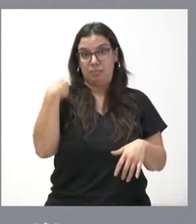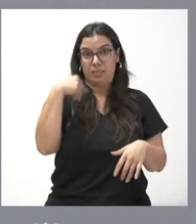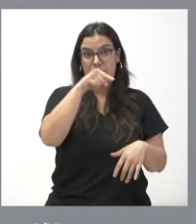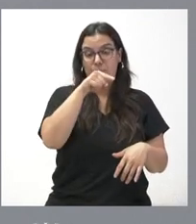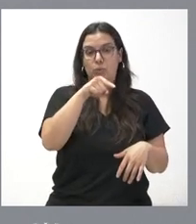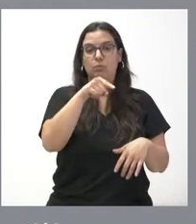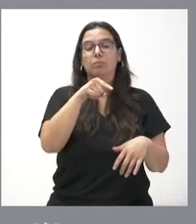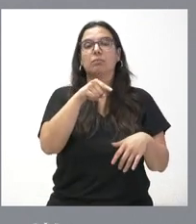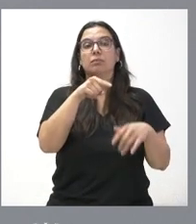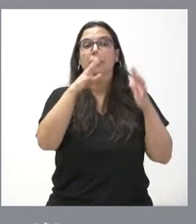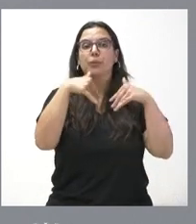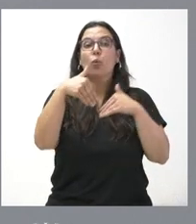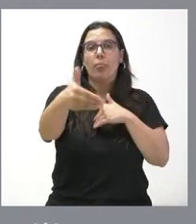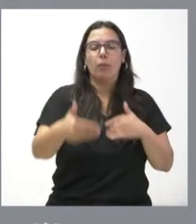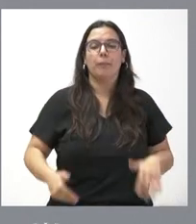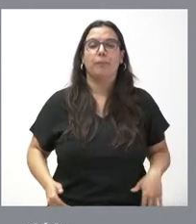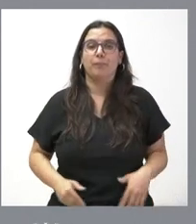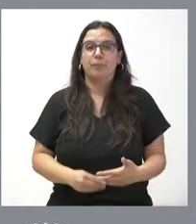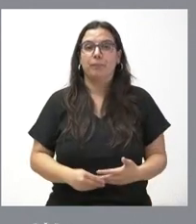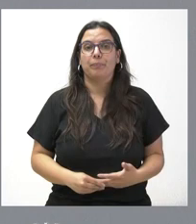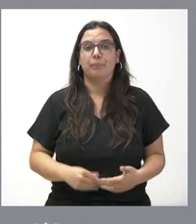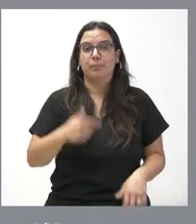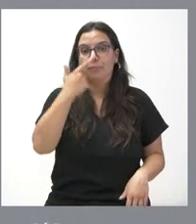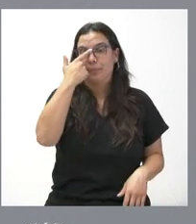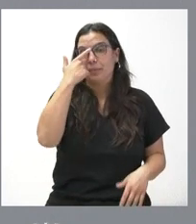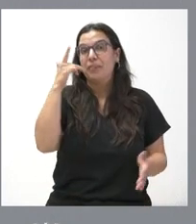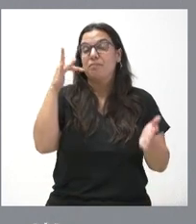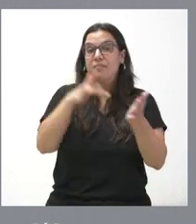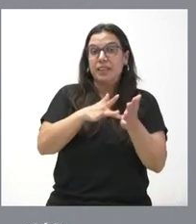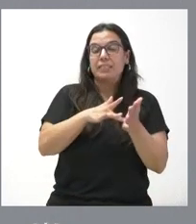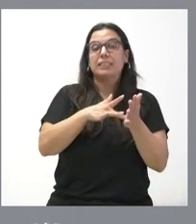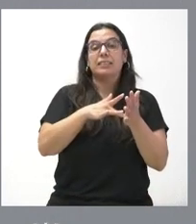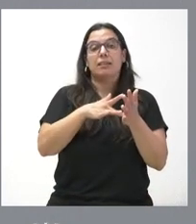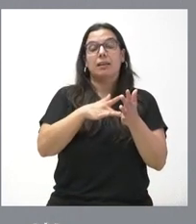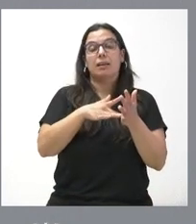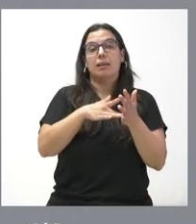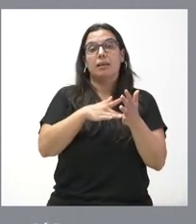térmica de Compostilla. La fecha y la propia